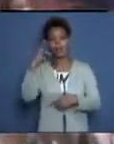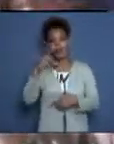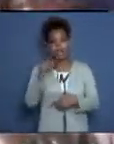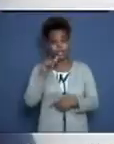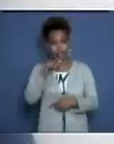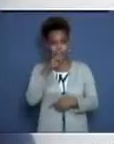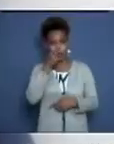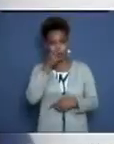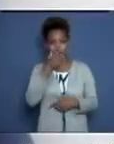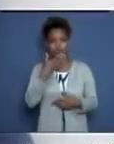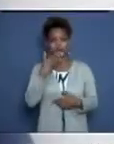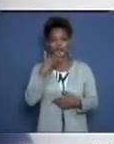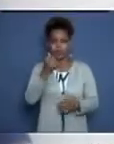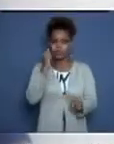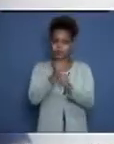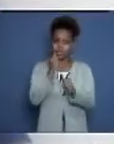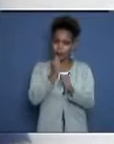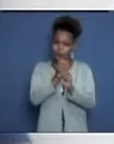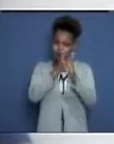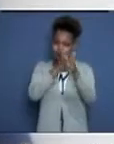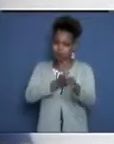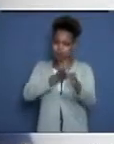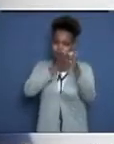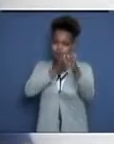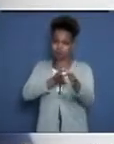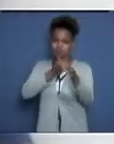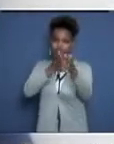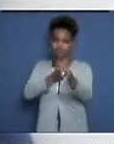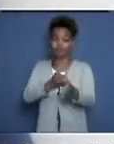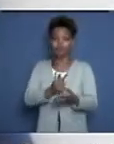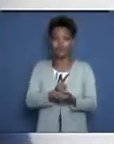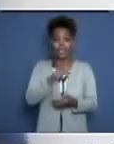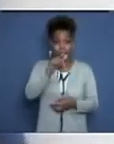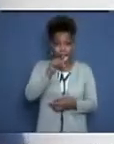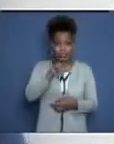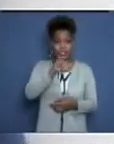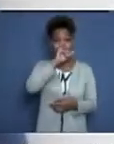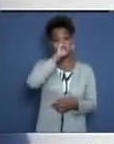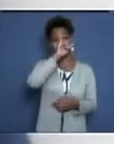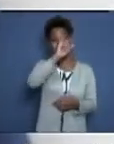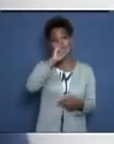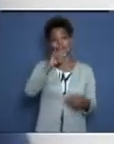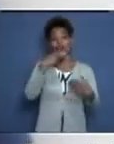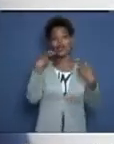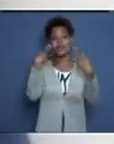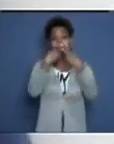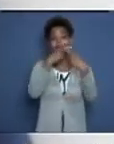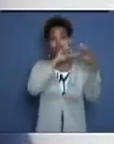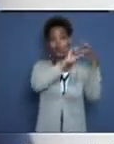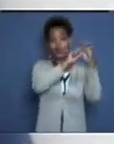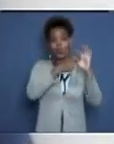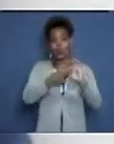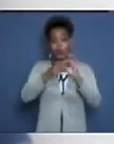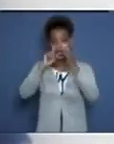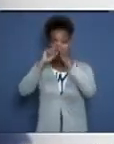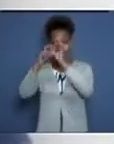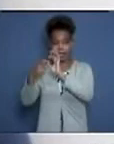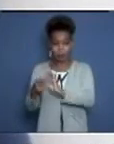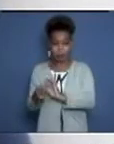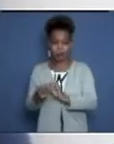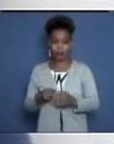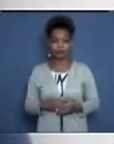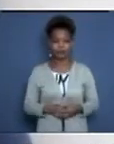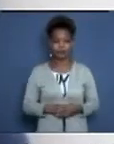talento. Esta es su sexta participación olímpica. Recuerden que ahora tiene tres Juegos Olímpicos con finales